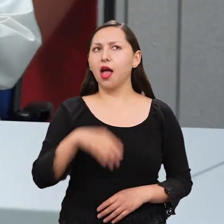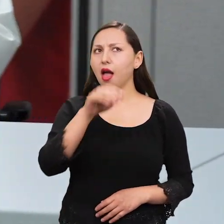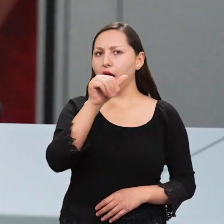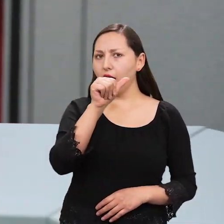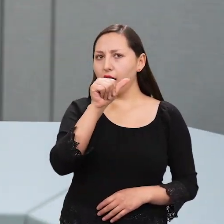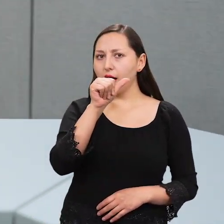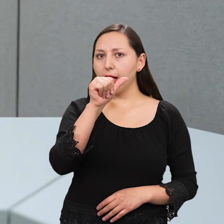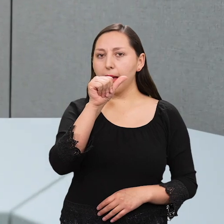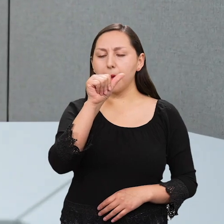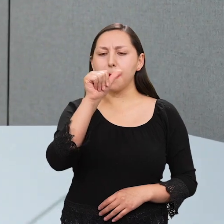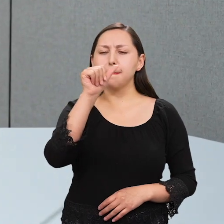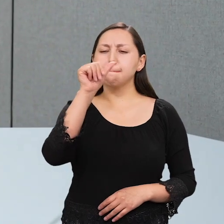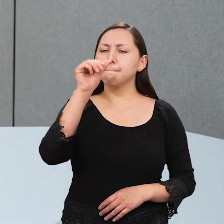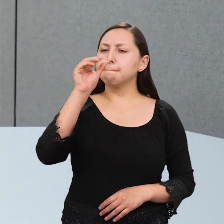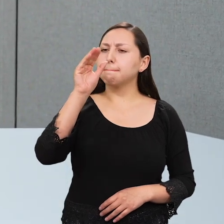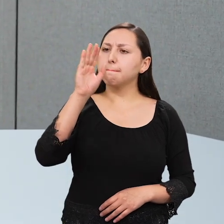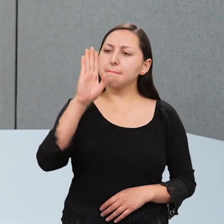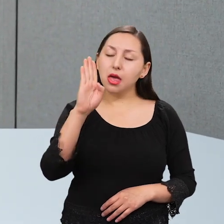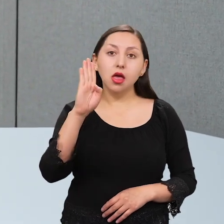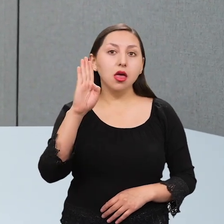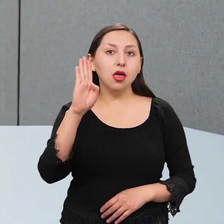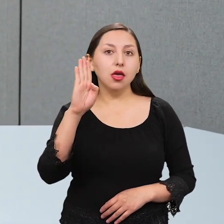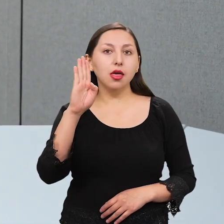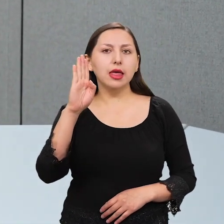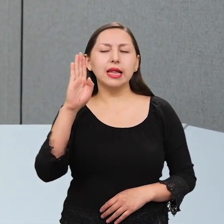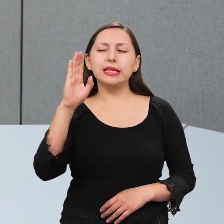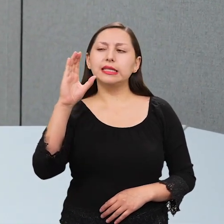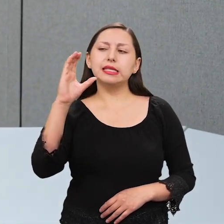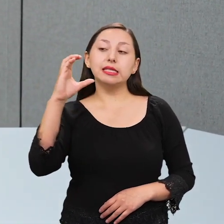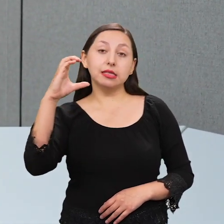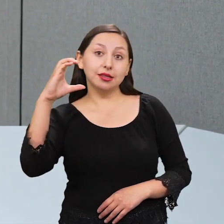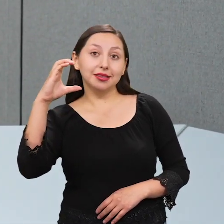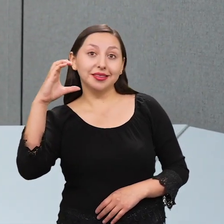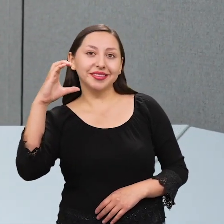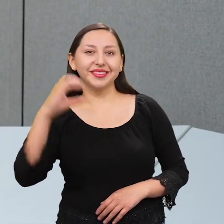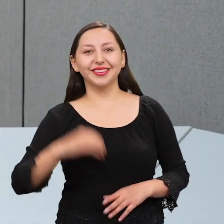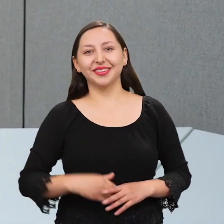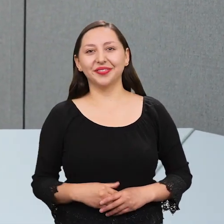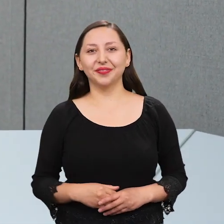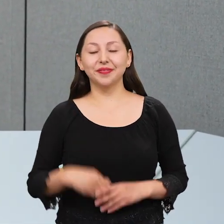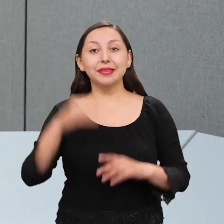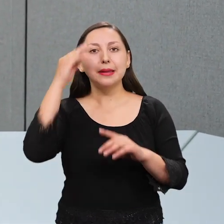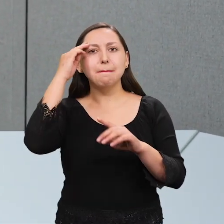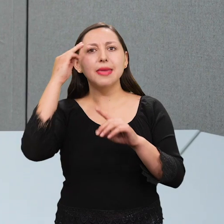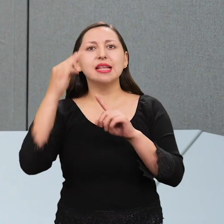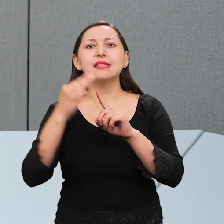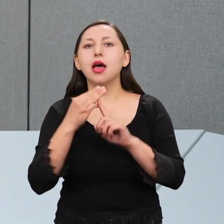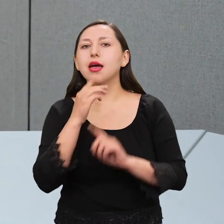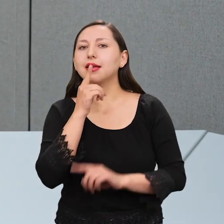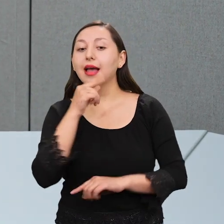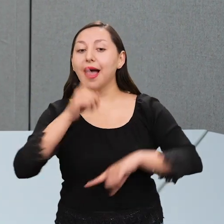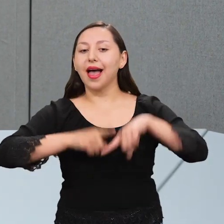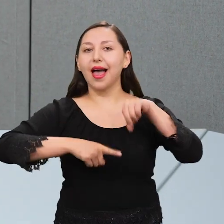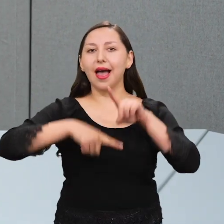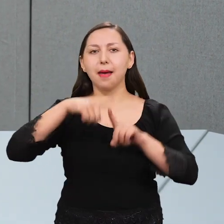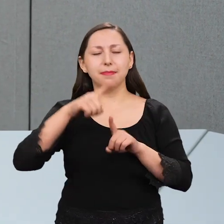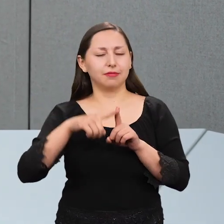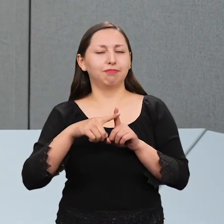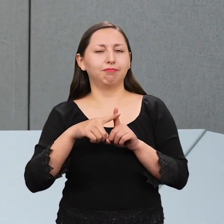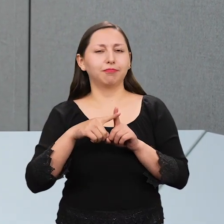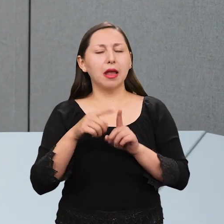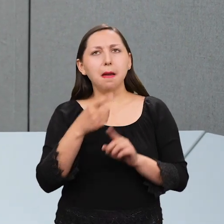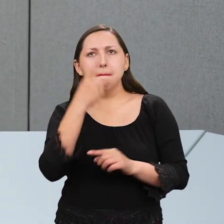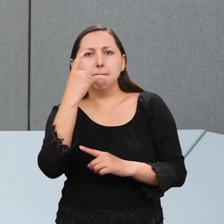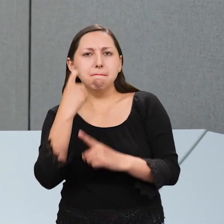A, B, C. Un mensaje. Eulali, ¿la